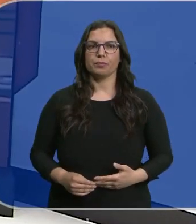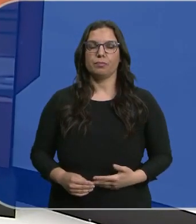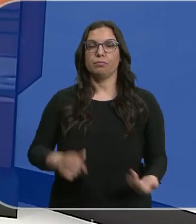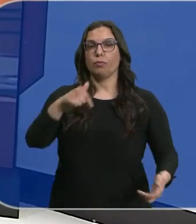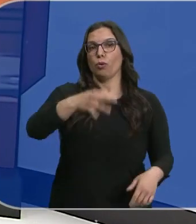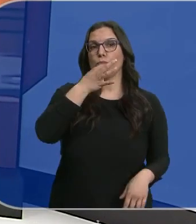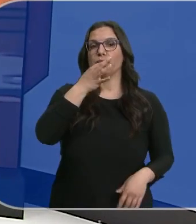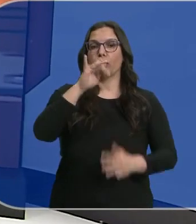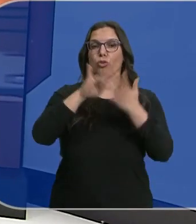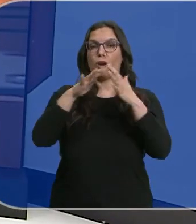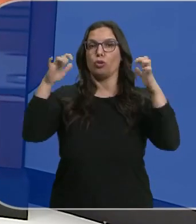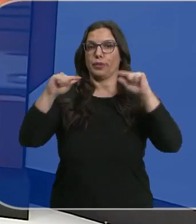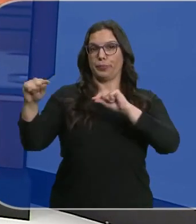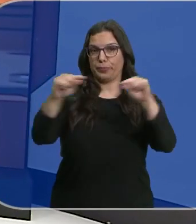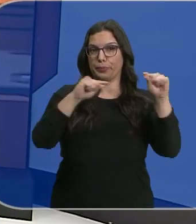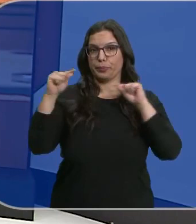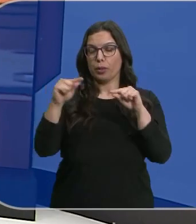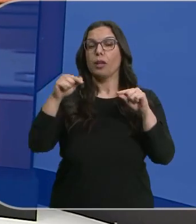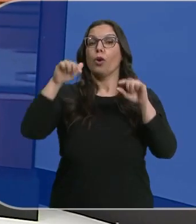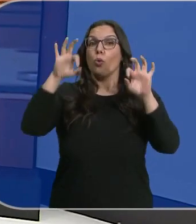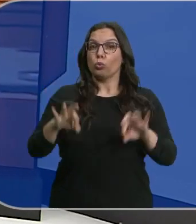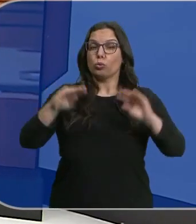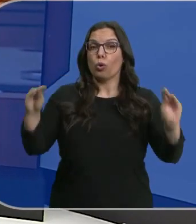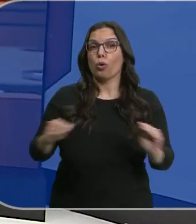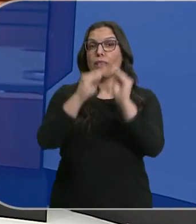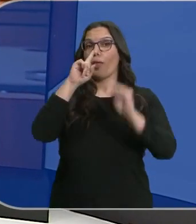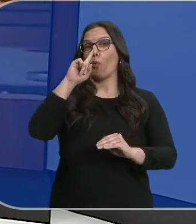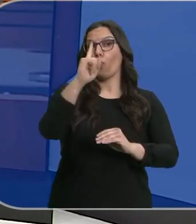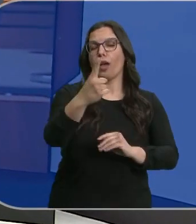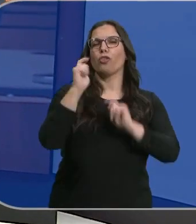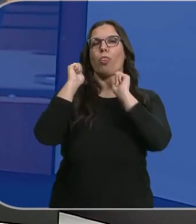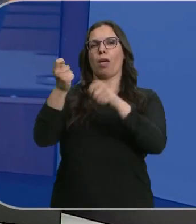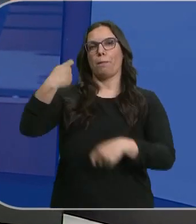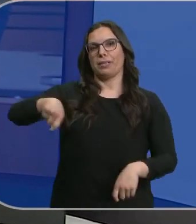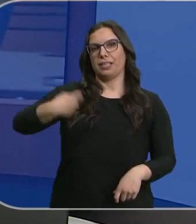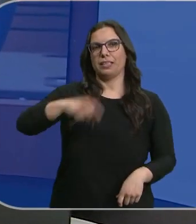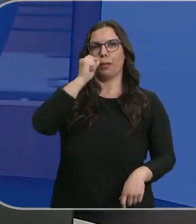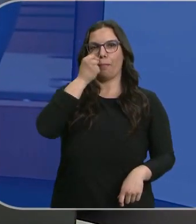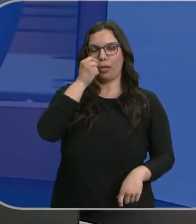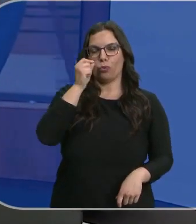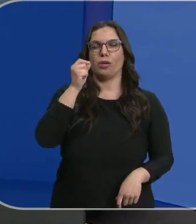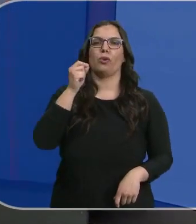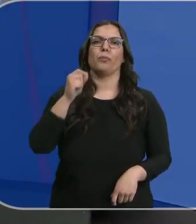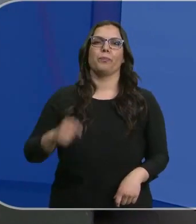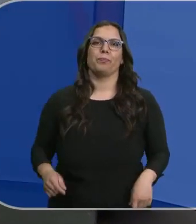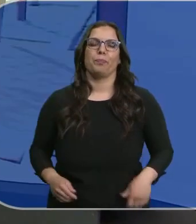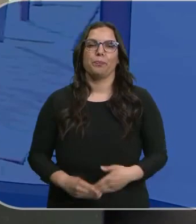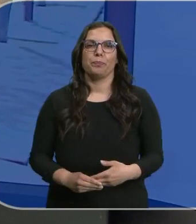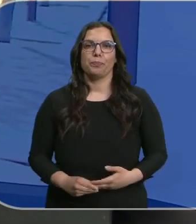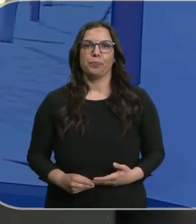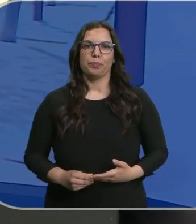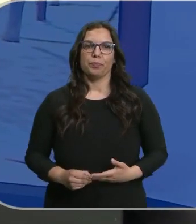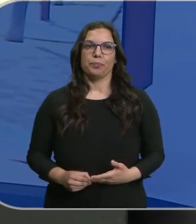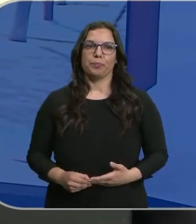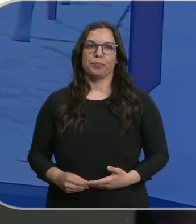Esta tarde hay pleno en las Cortes, la actividad parlamentaria coincide con el primer aniversario de la investidura de Mañueco como presidente de la Junta. Ana